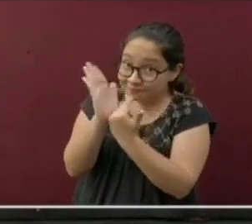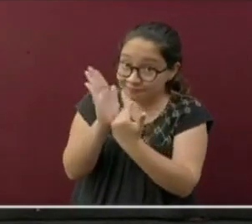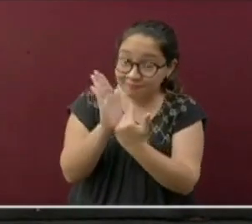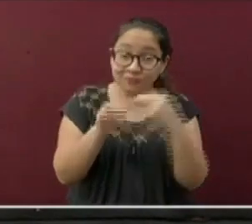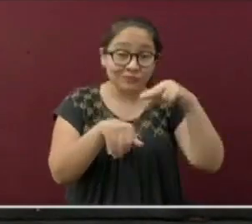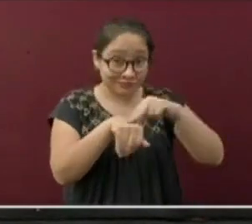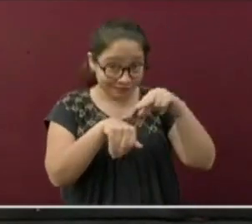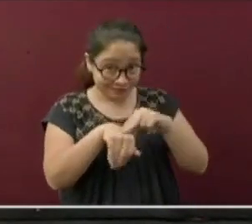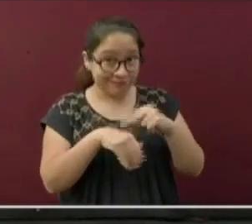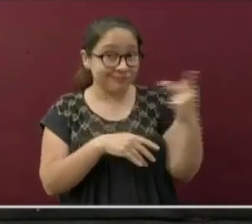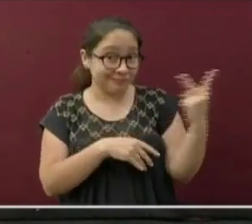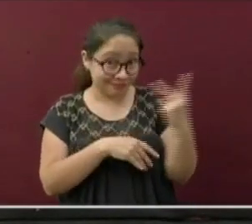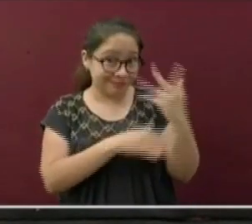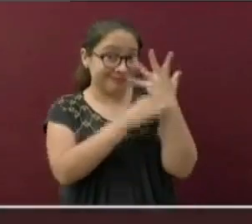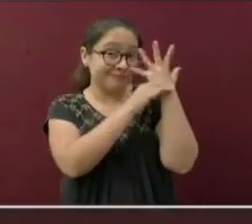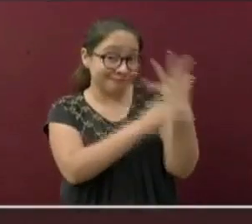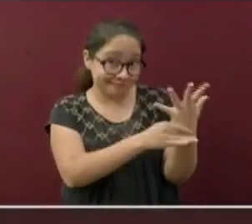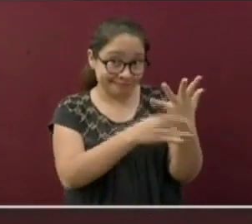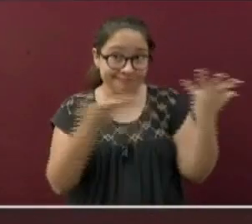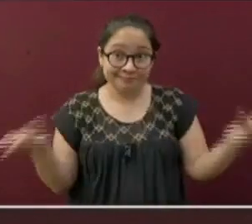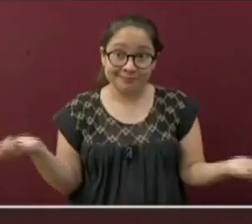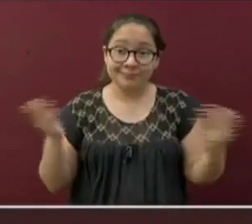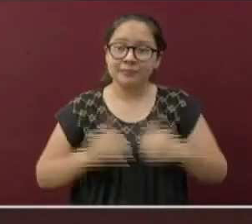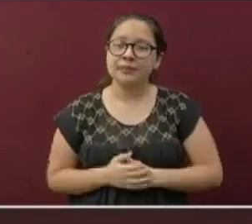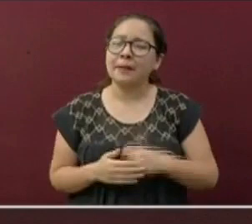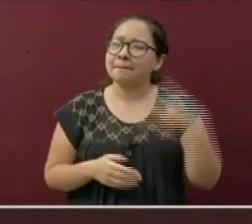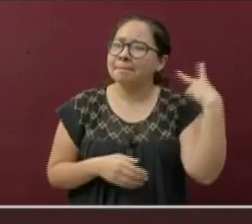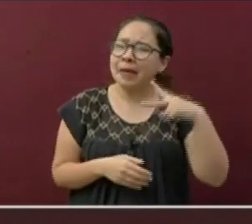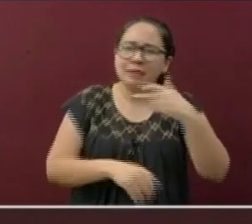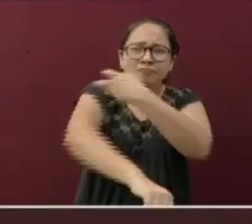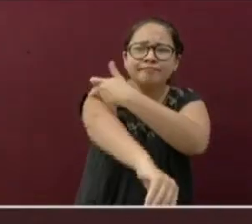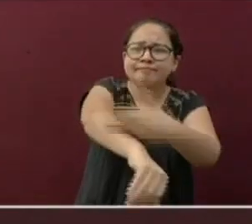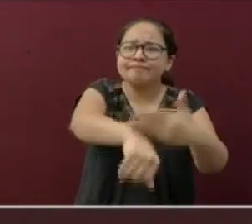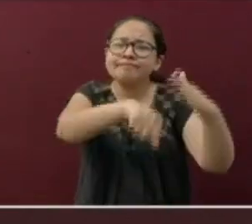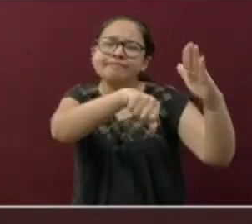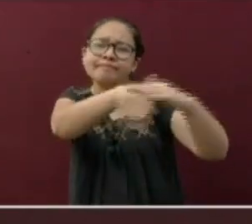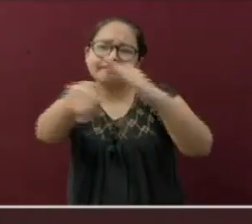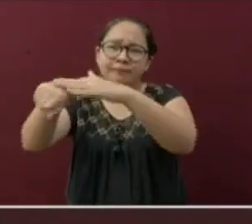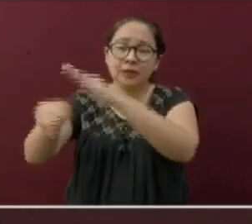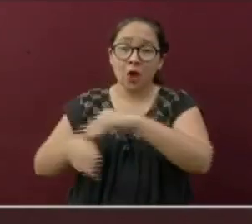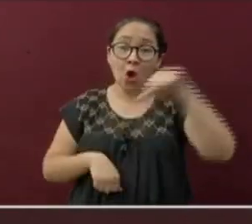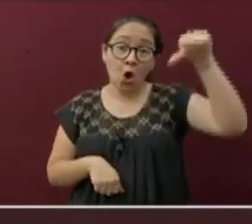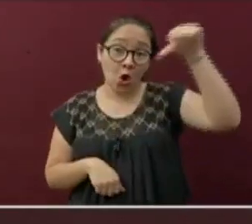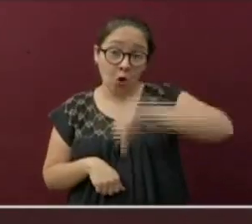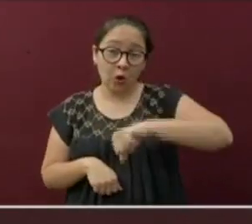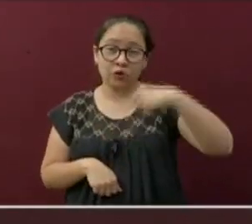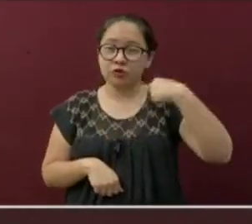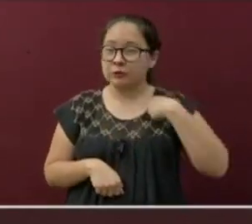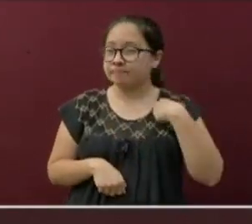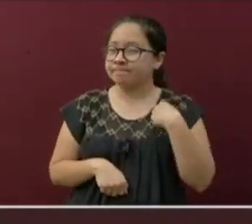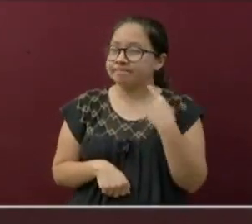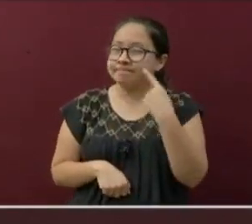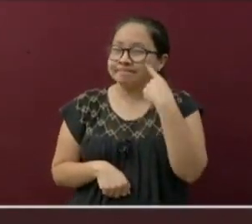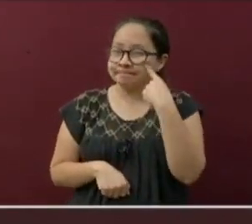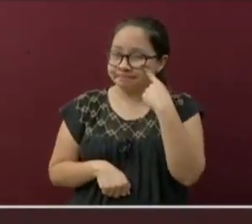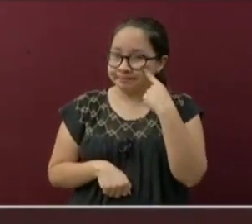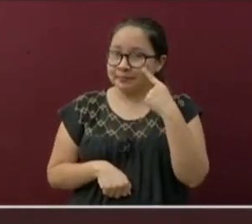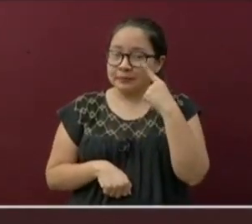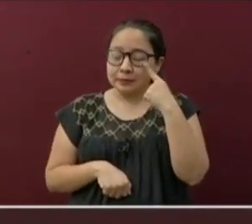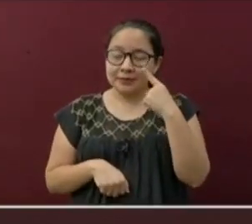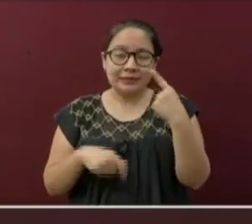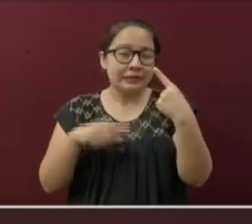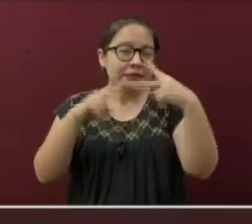las epidemiólogas. Familia Veracruzana, el día de hoy me voy a referir a los